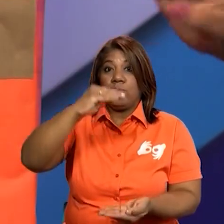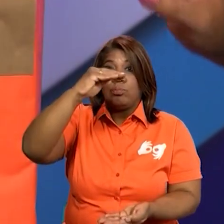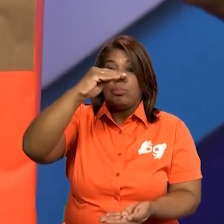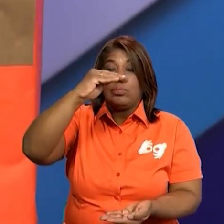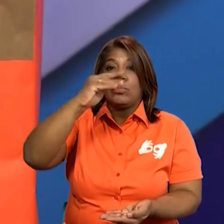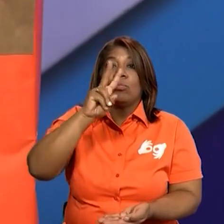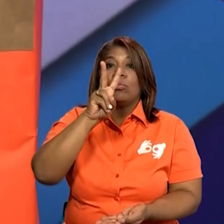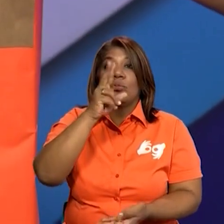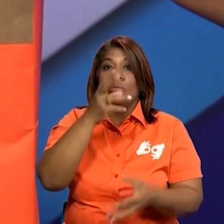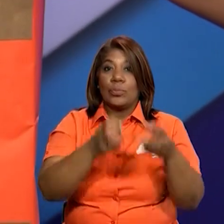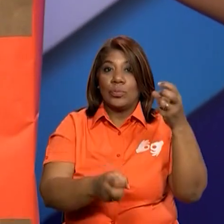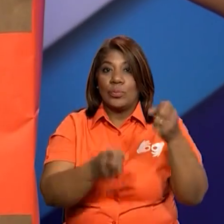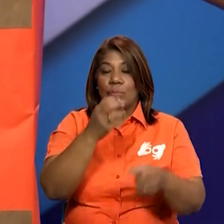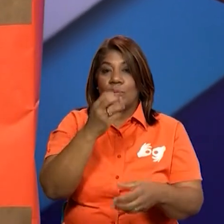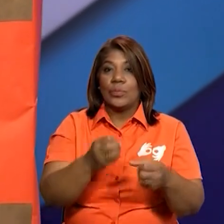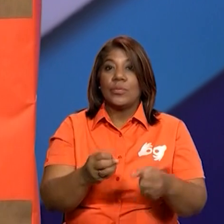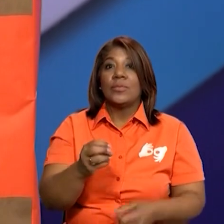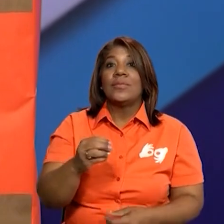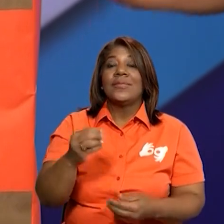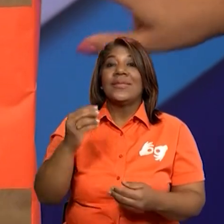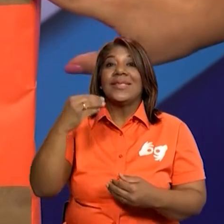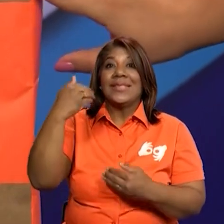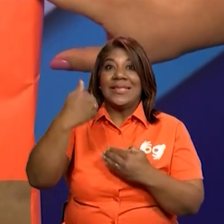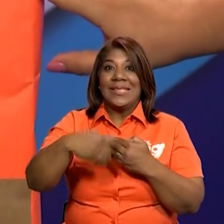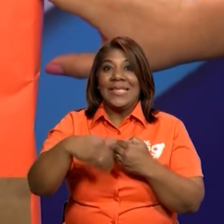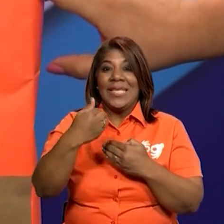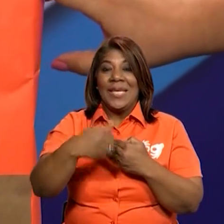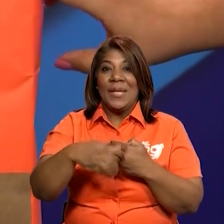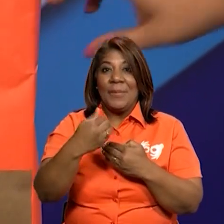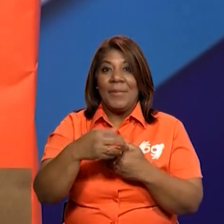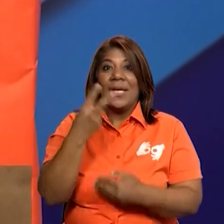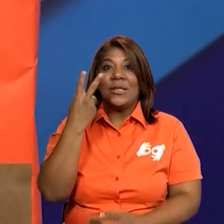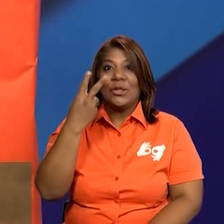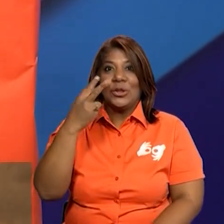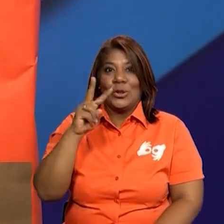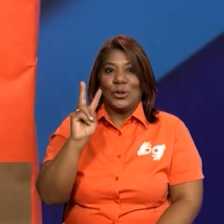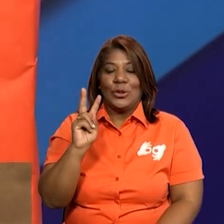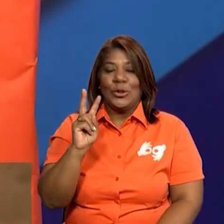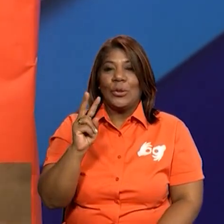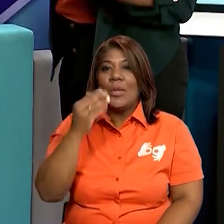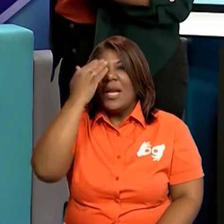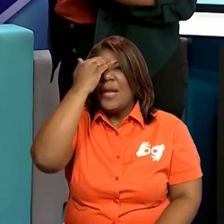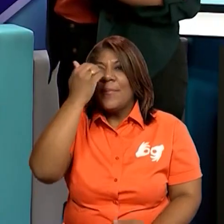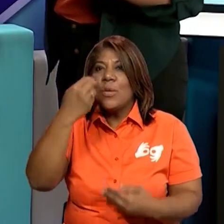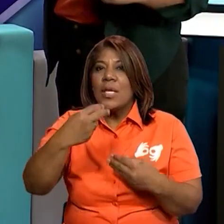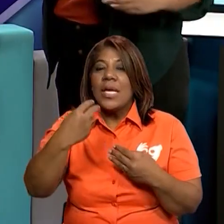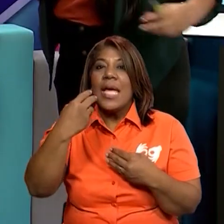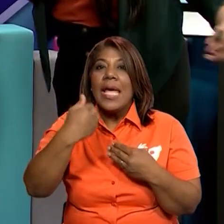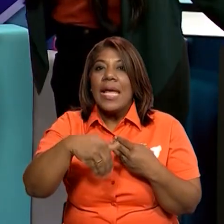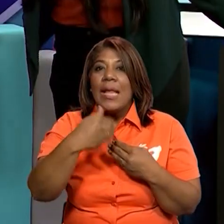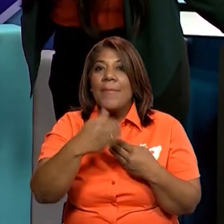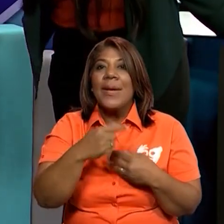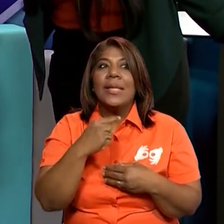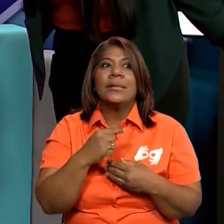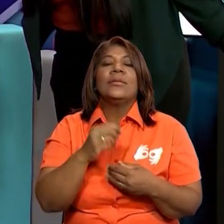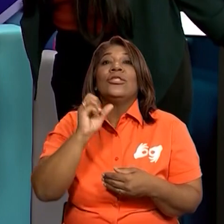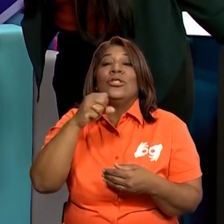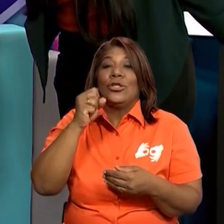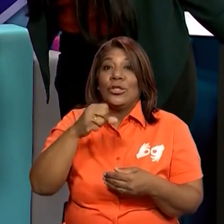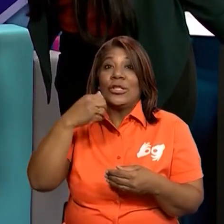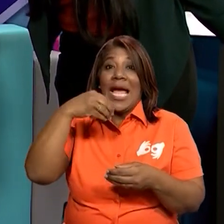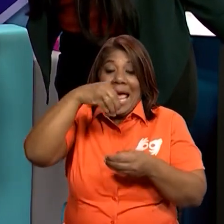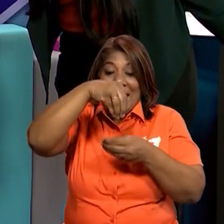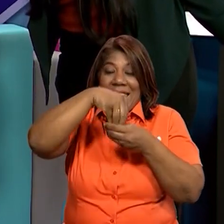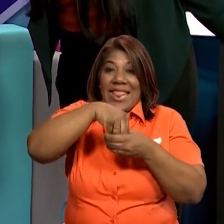cuestan dos balboas. Y el pan gigante que tengo cuesta dos balboas, porque está relleno de muchas cosas dentro. Y